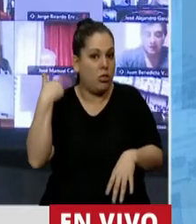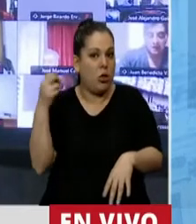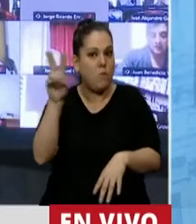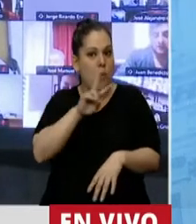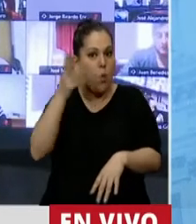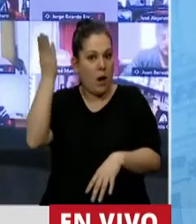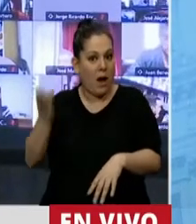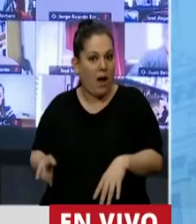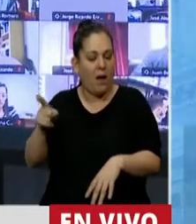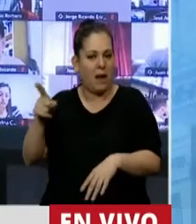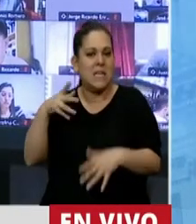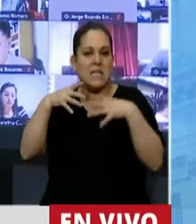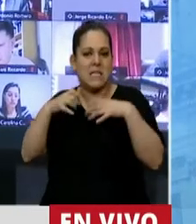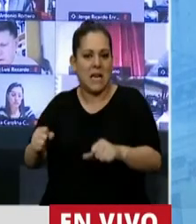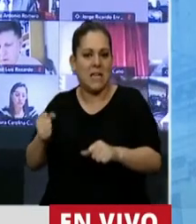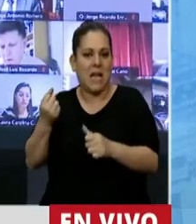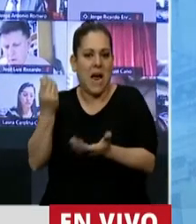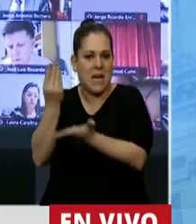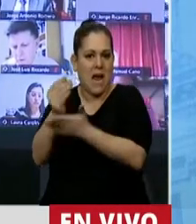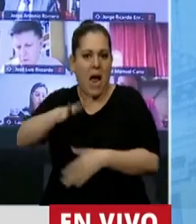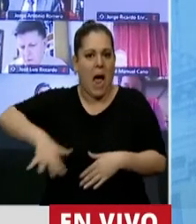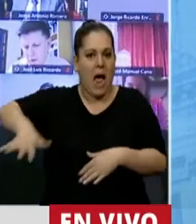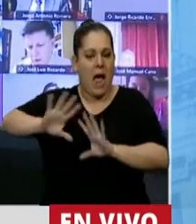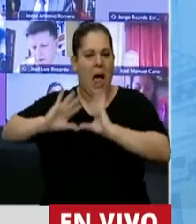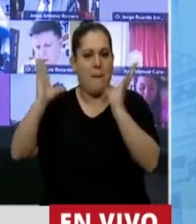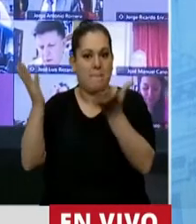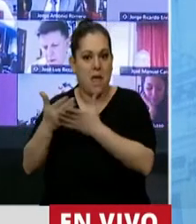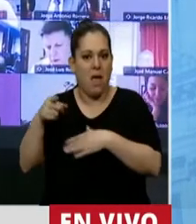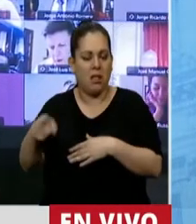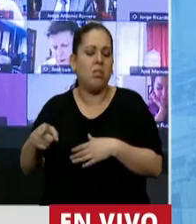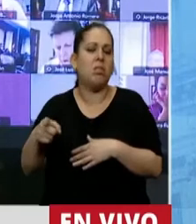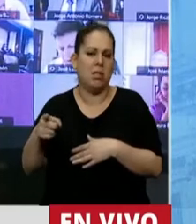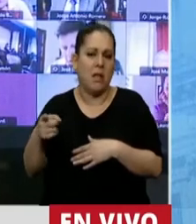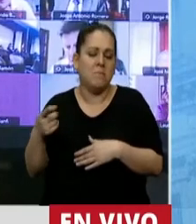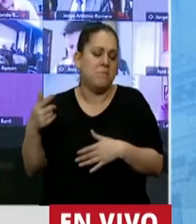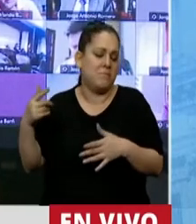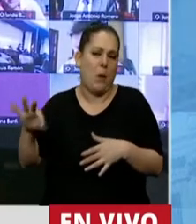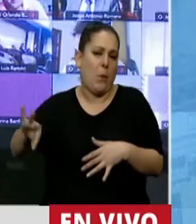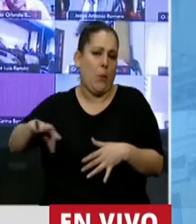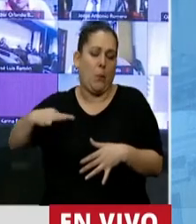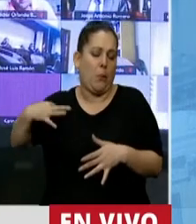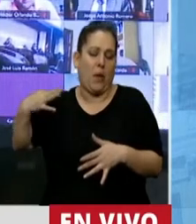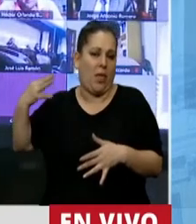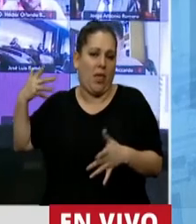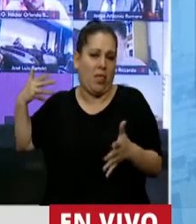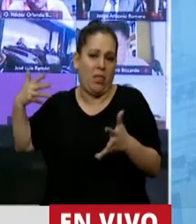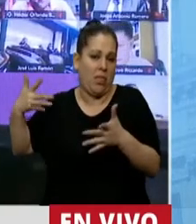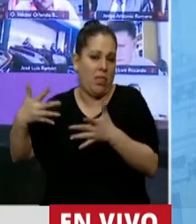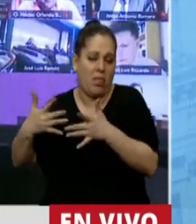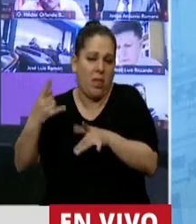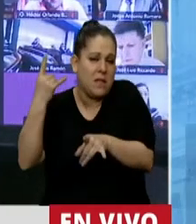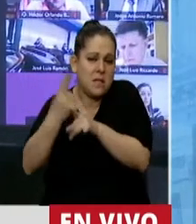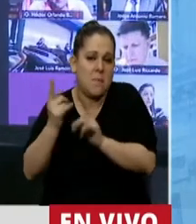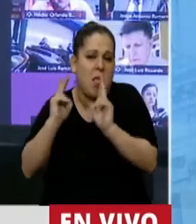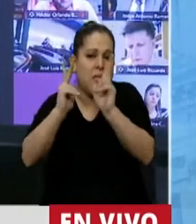secretaria de Ambiente, pero que también lo venía diciendo hasta finales de su vida, ella hablaba de cuando